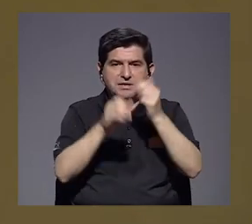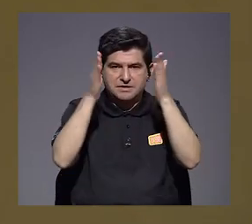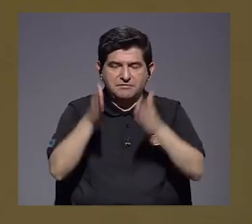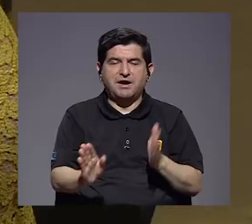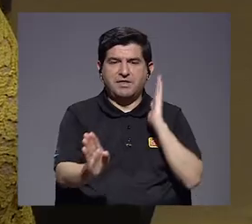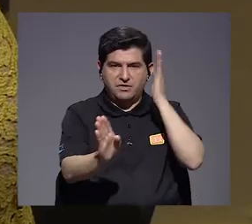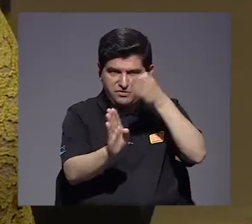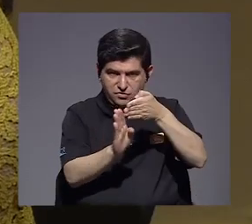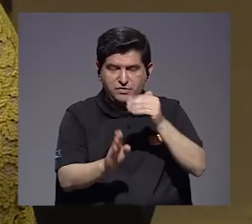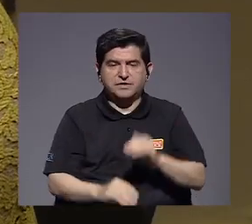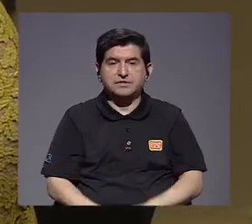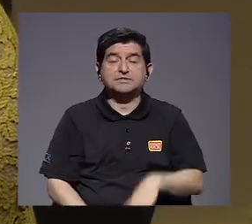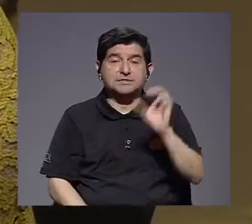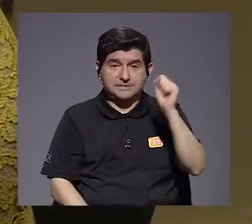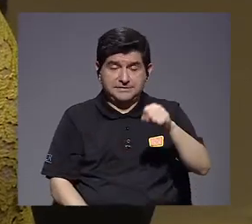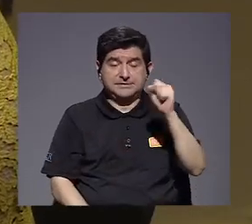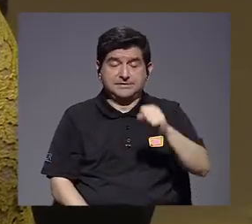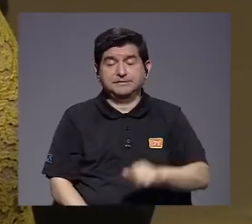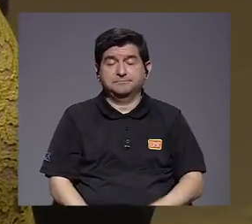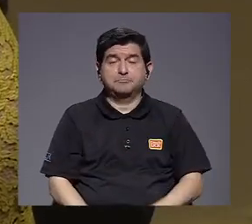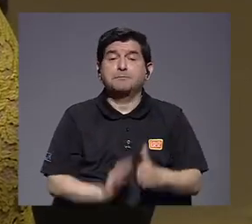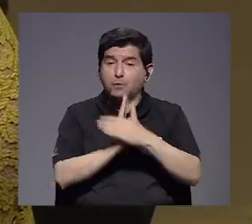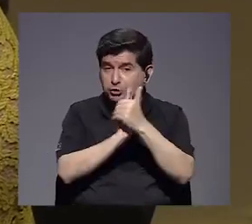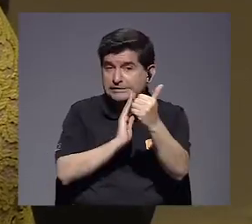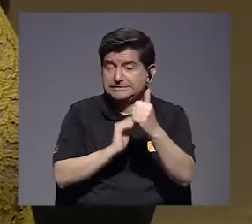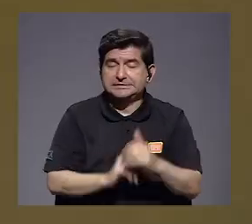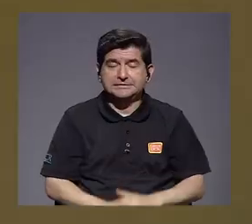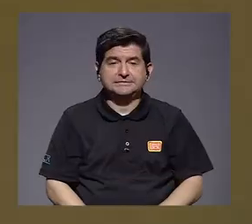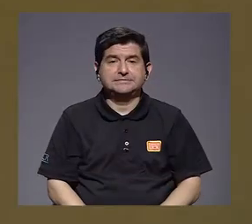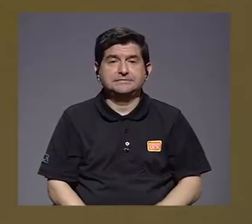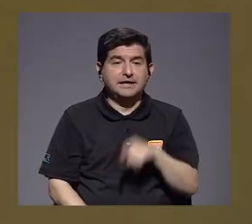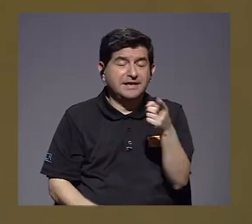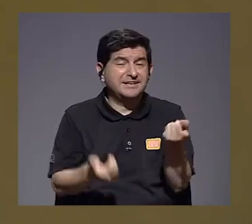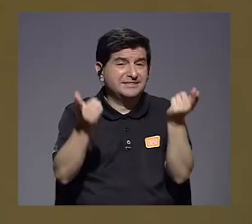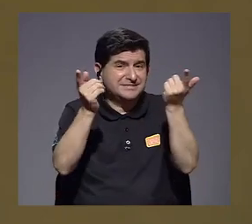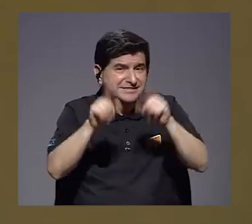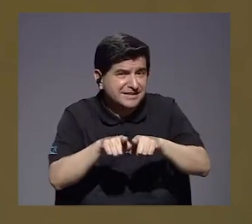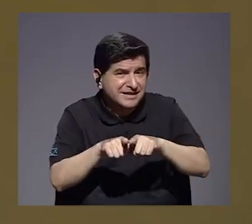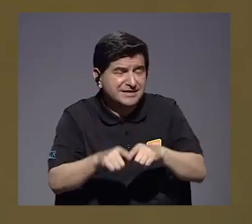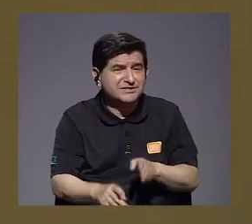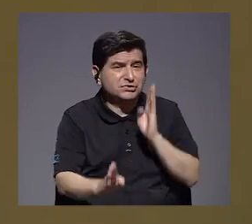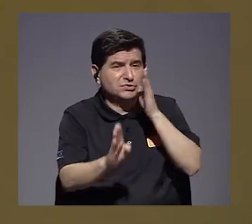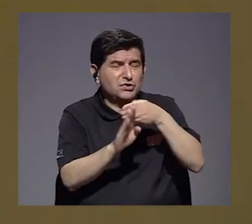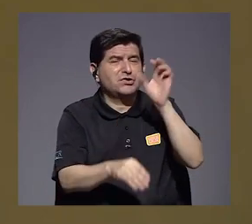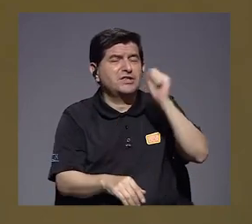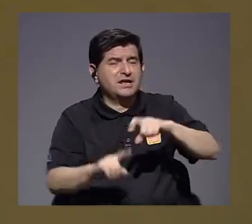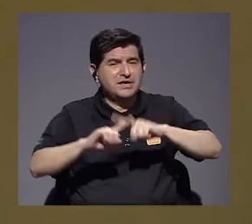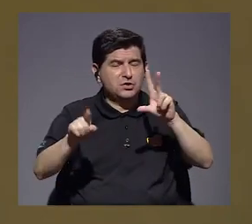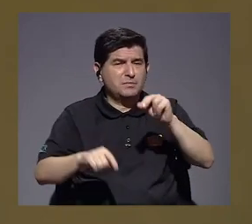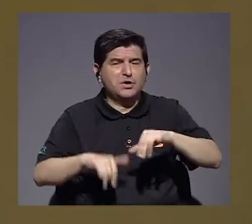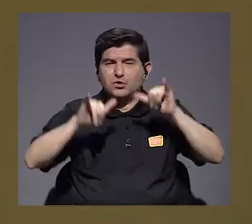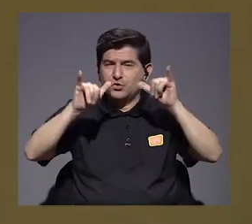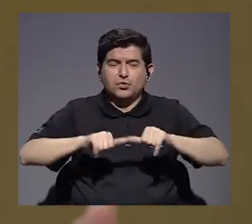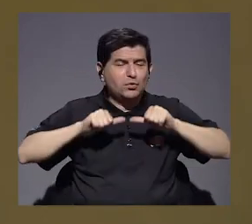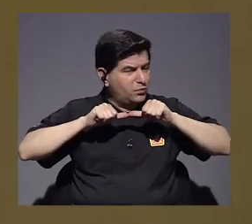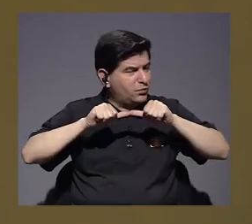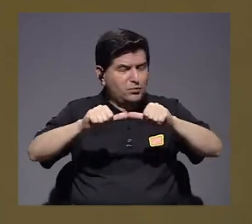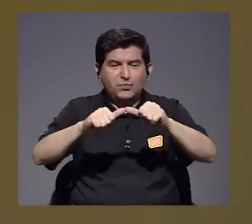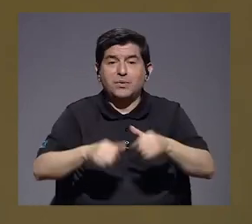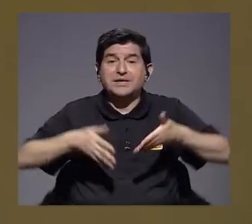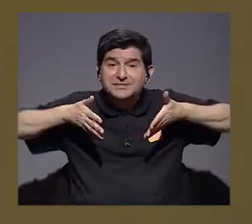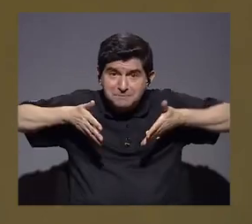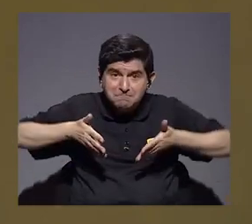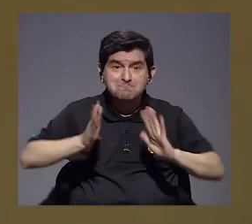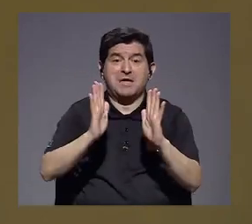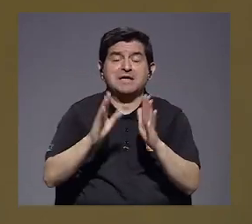directa. Correcto, potenciales. Que en este caso, doña Pilar, son directos sí, pero tal vez no sostenibles en el tiempo porque